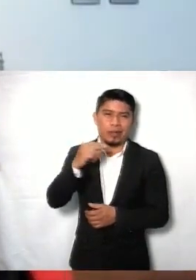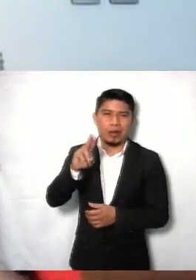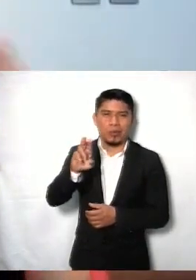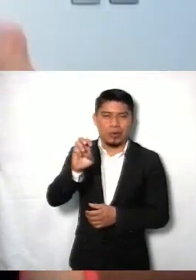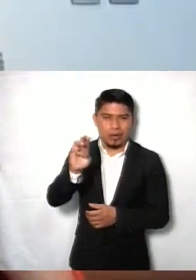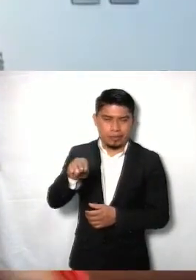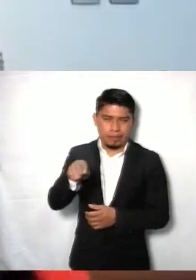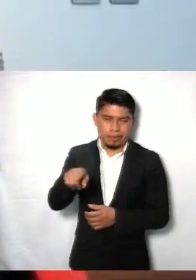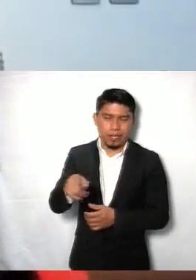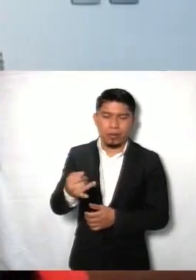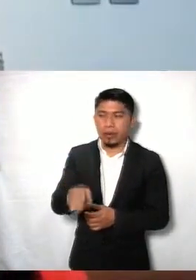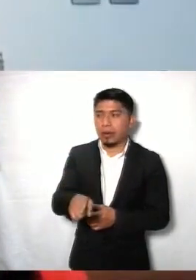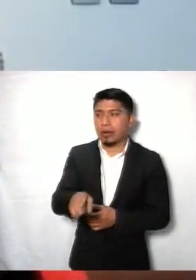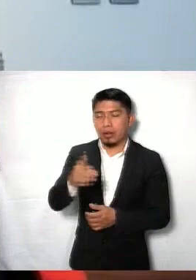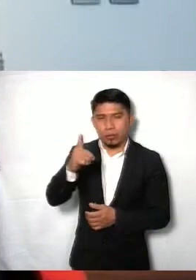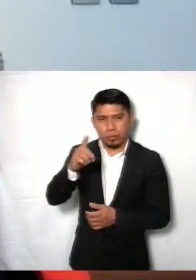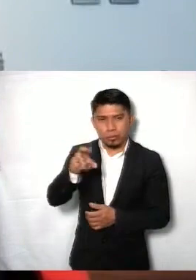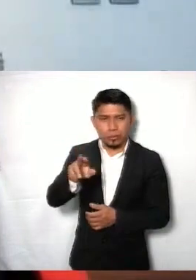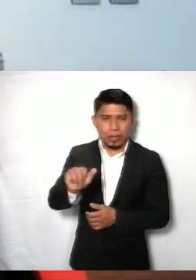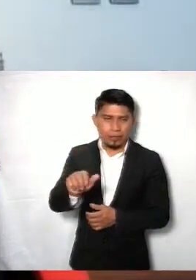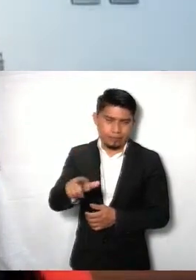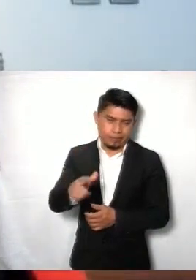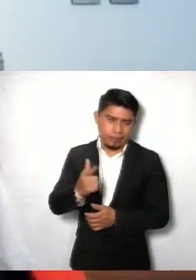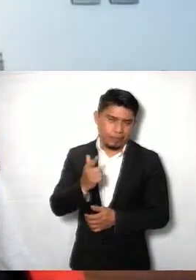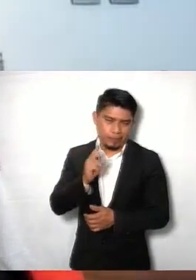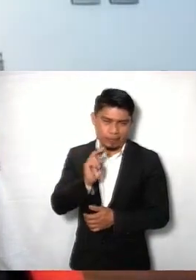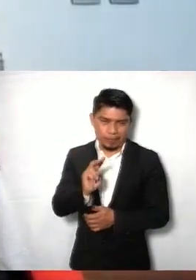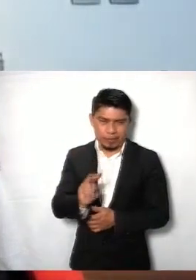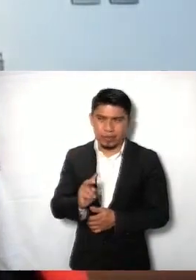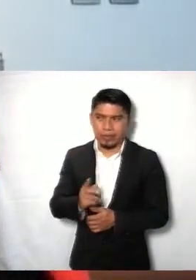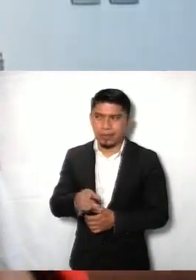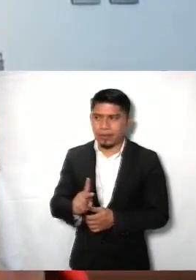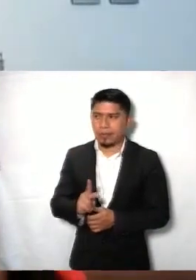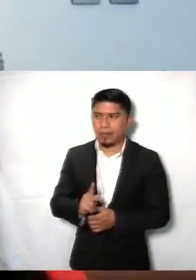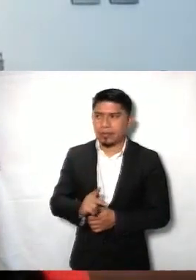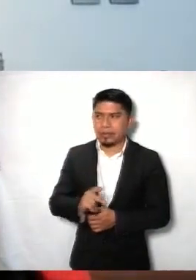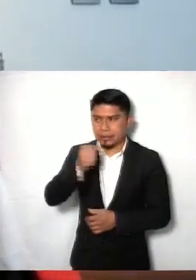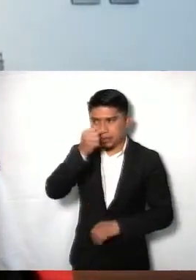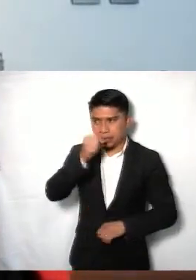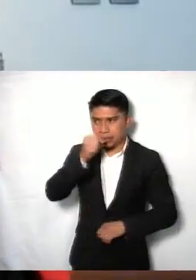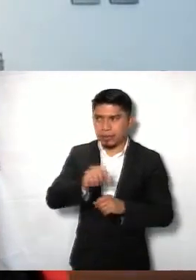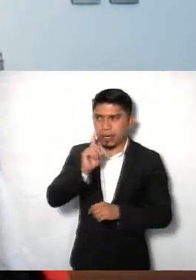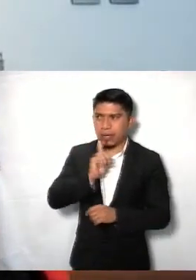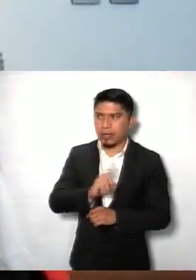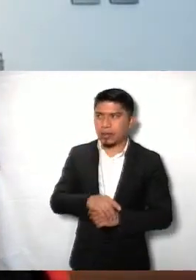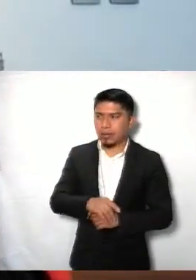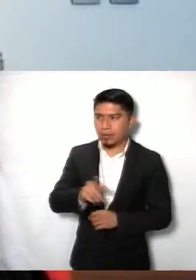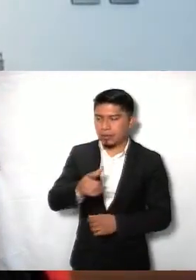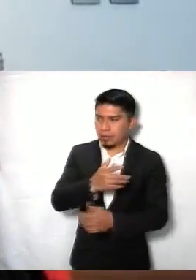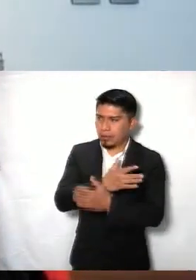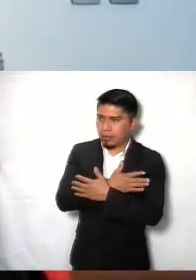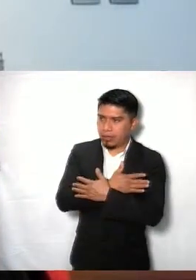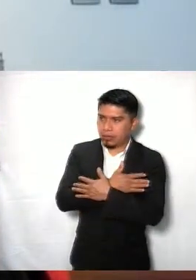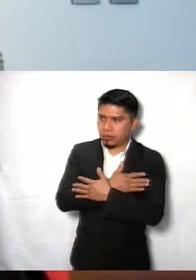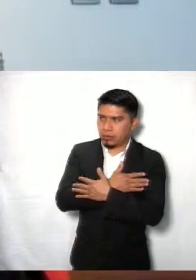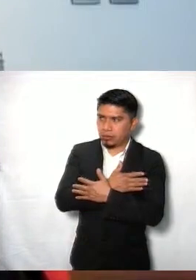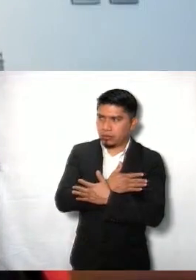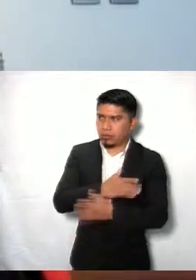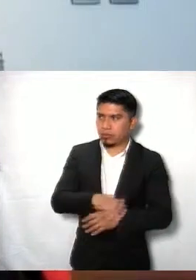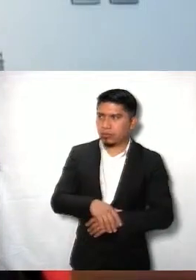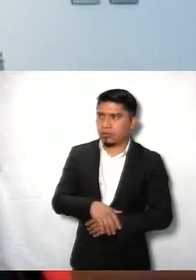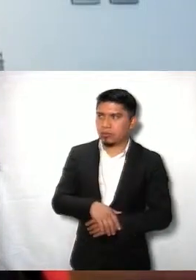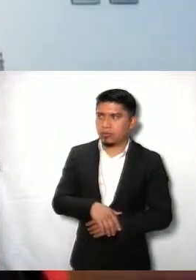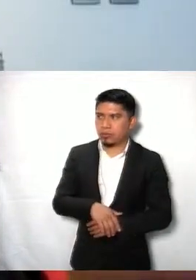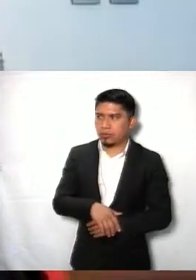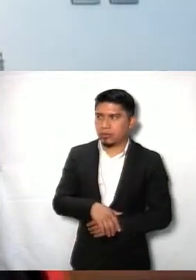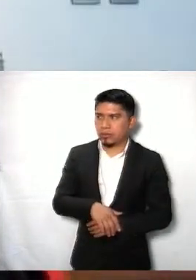Sonia, ya nos iba a tocar, doctor, ver, a cuenta y ahora no me da paso, pero secretaria te mando un abrazo. la distancia, mismo, Carlos,